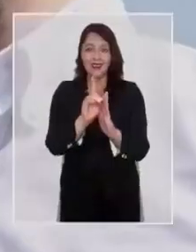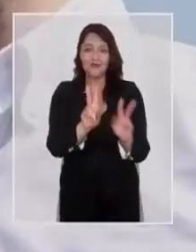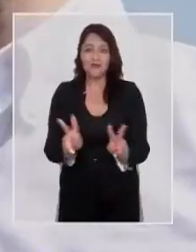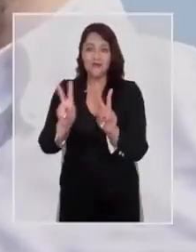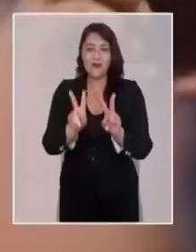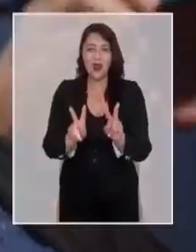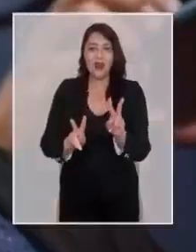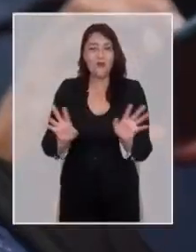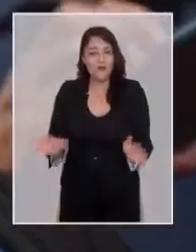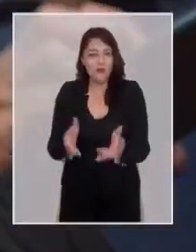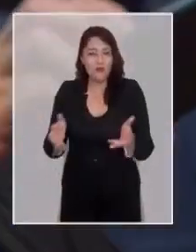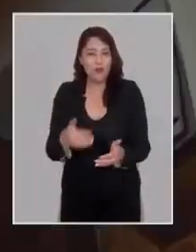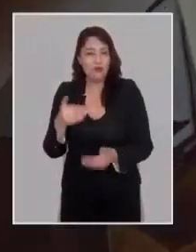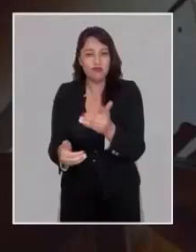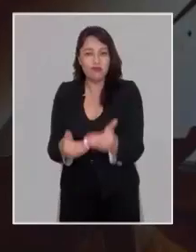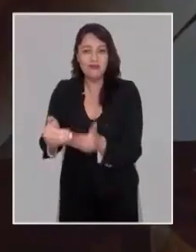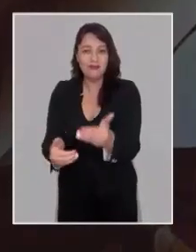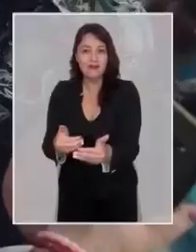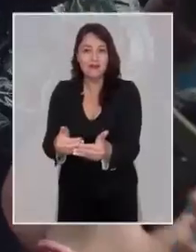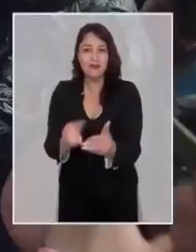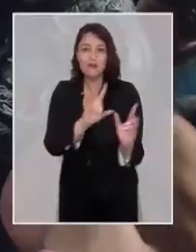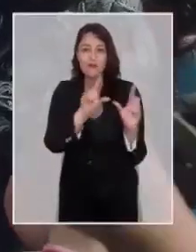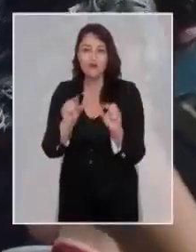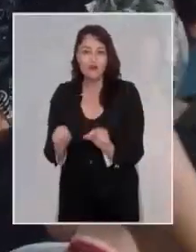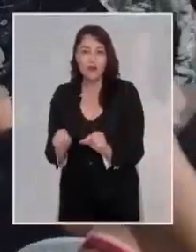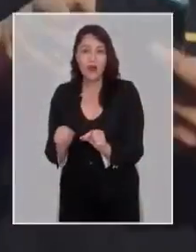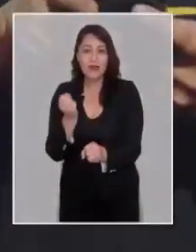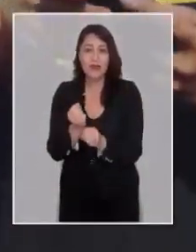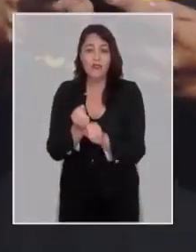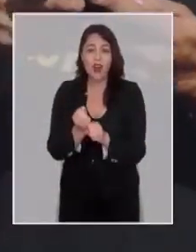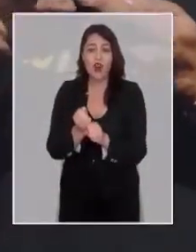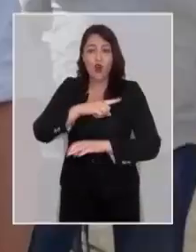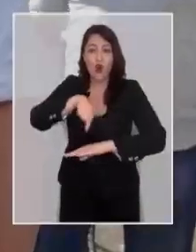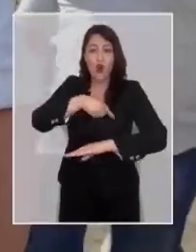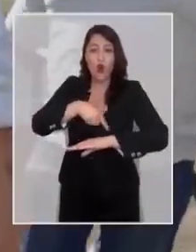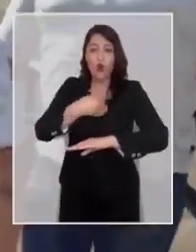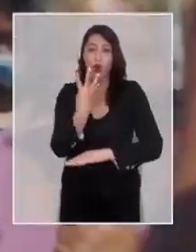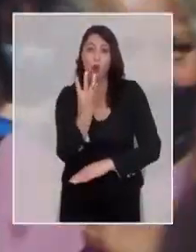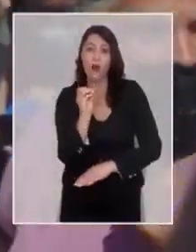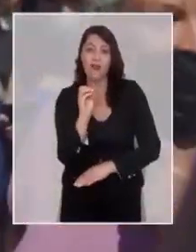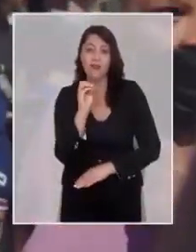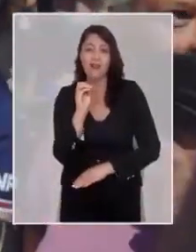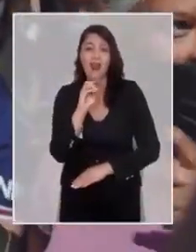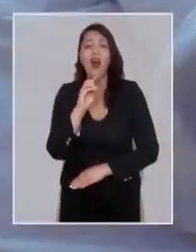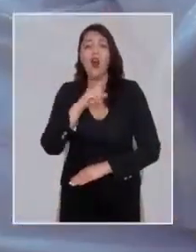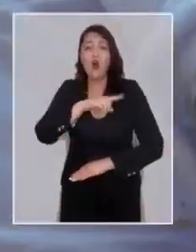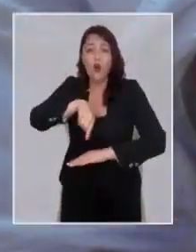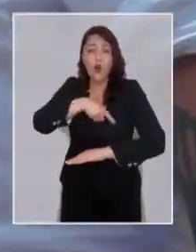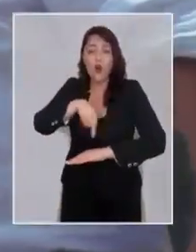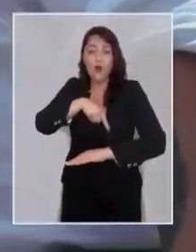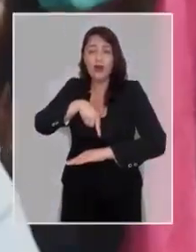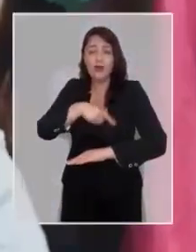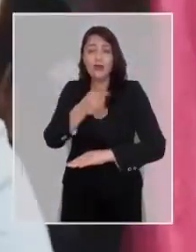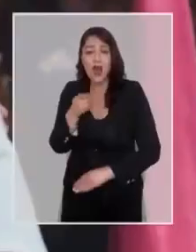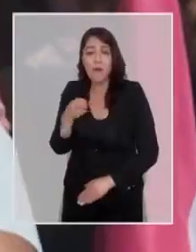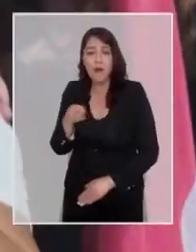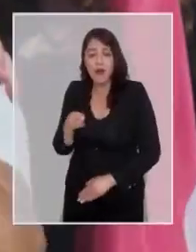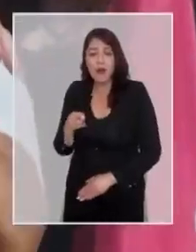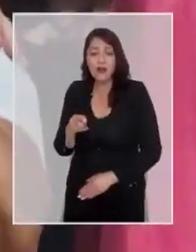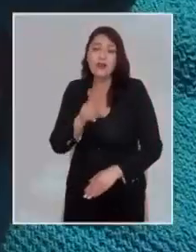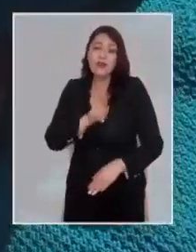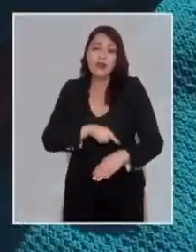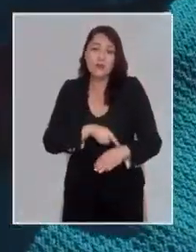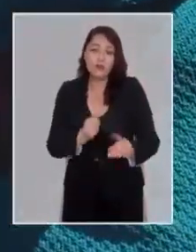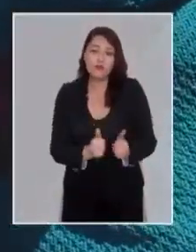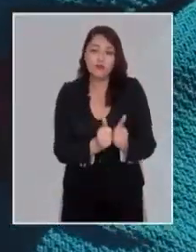país crezca en paz y prosperidad. Vamos a reducir la jornada laboral a 40 horas semanales, para que puedas pasar